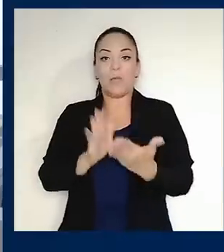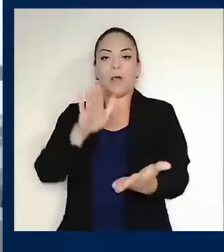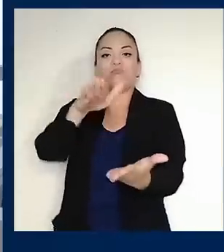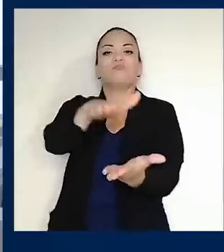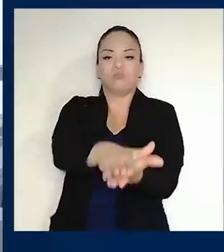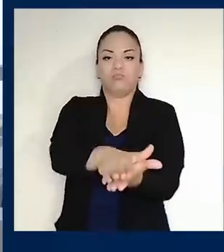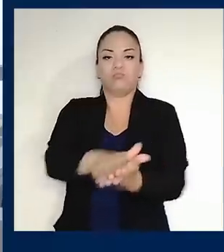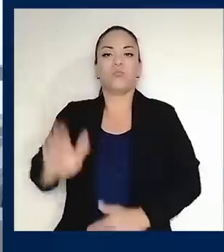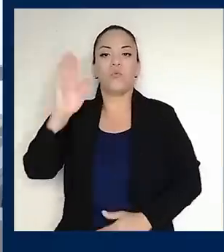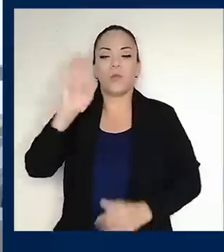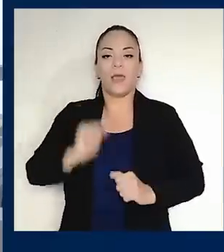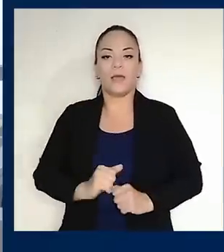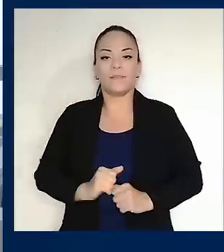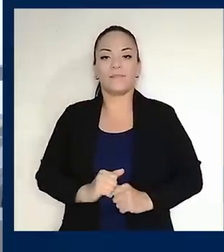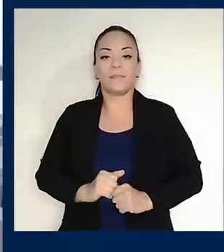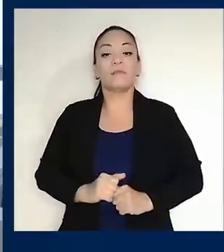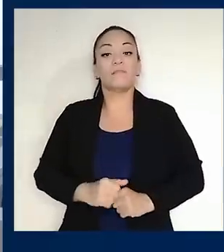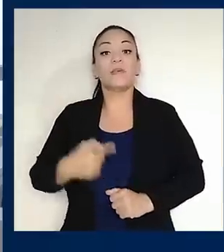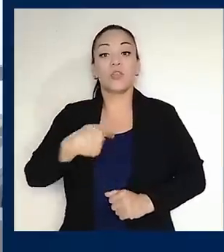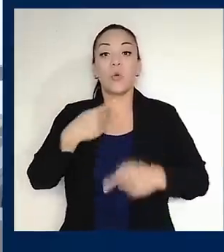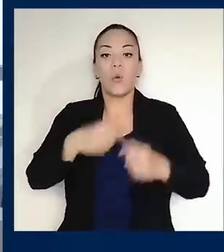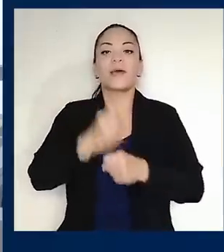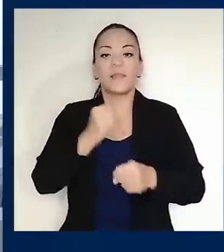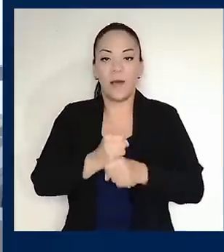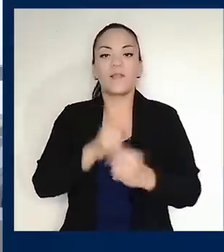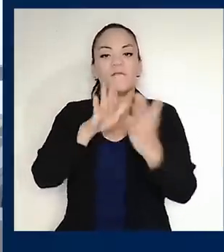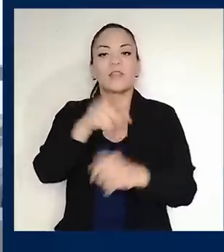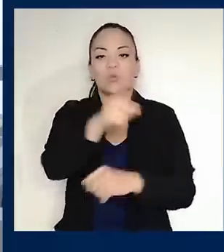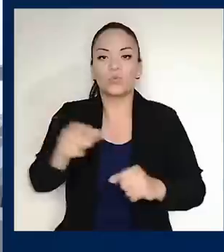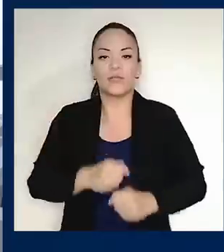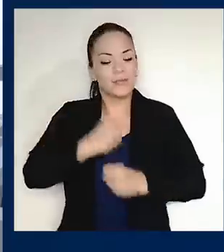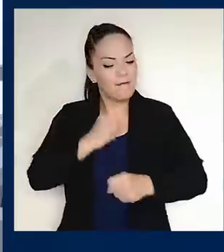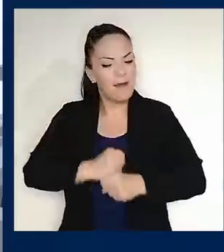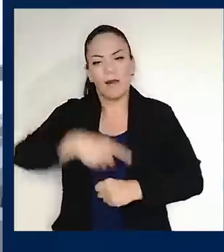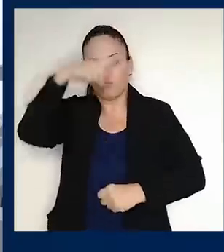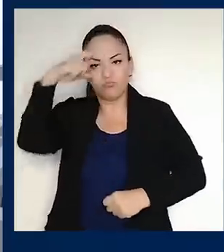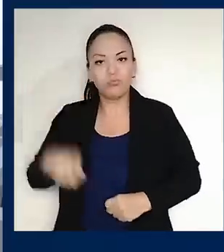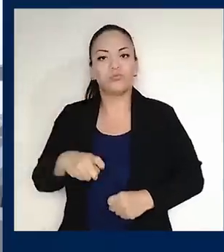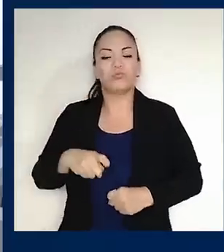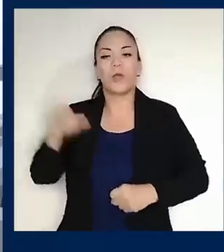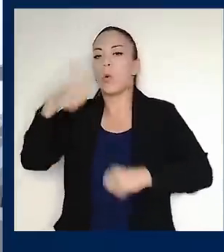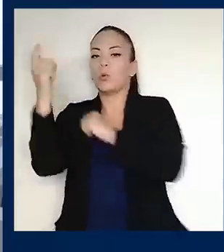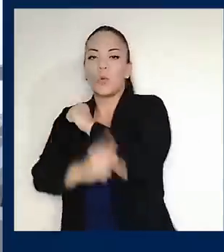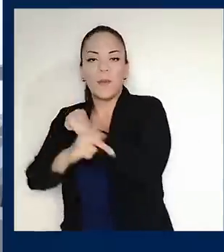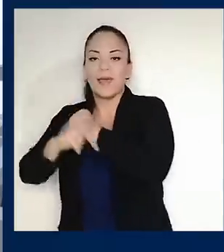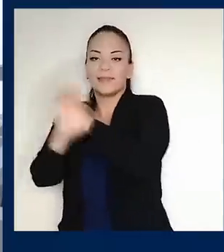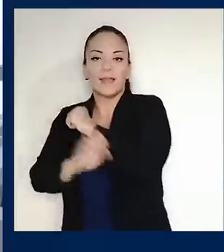ustedes trabajaré incansablemente dentro y fuera del país,